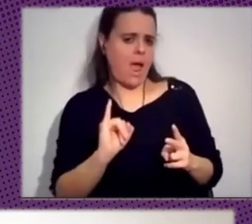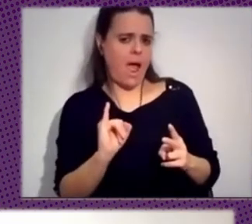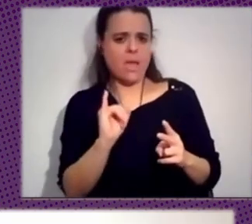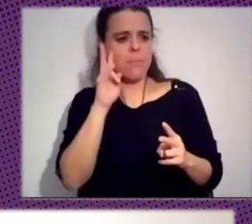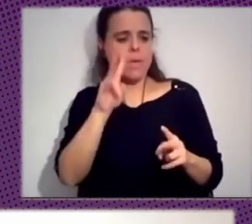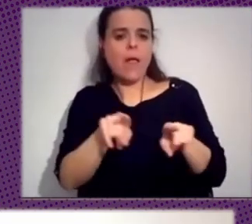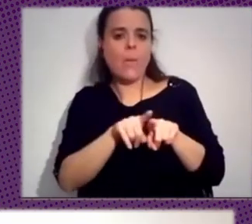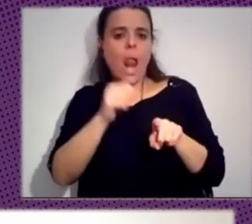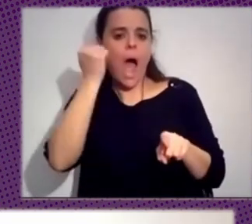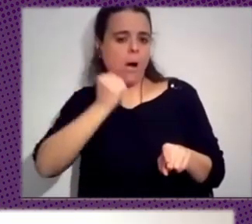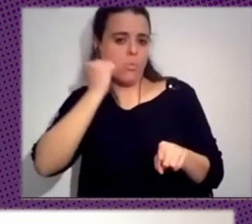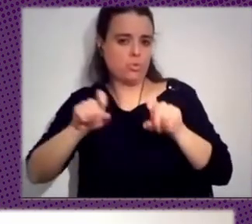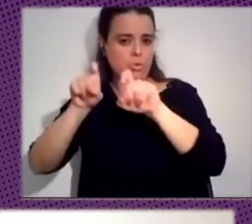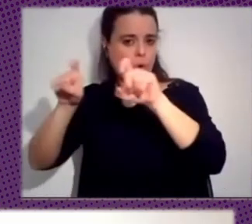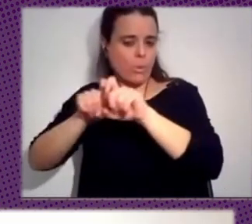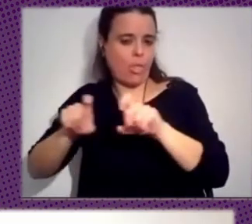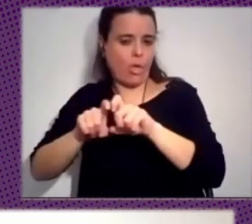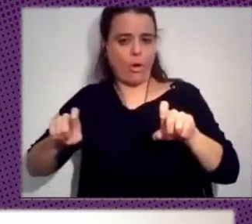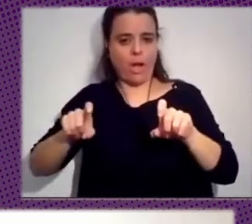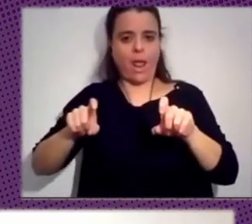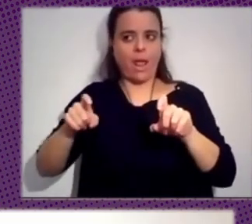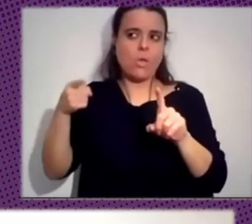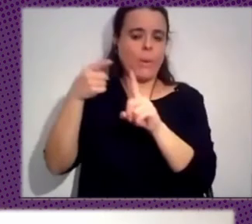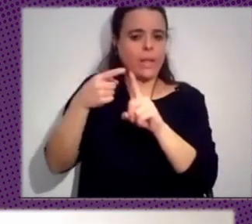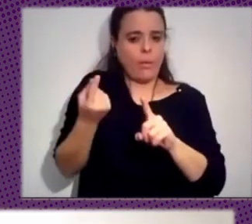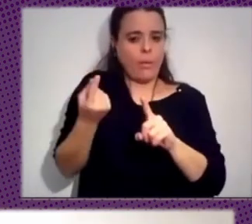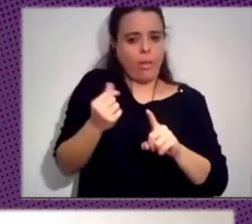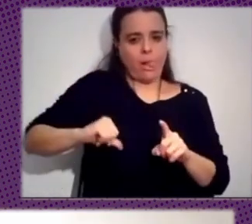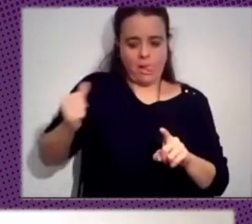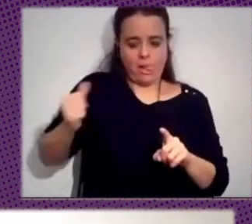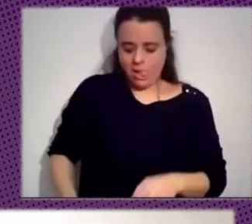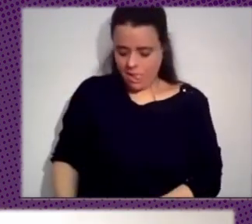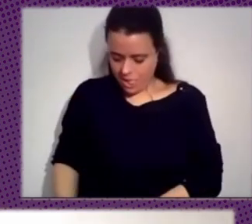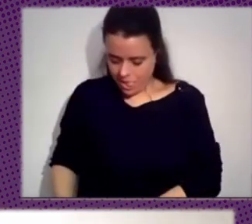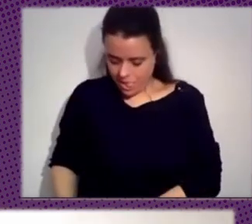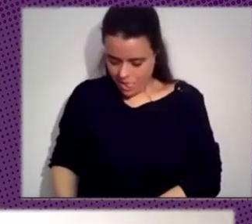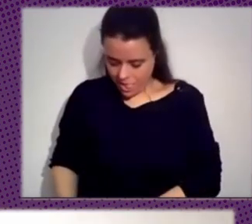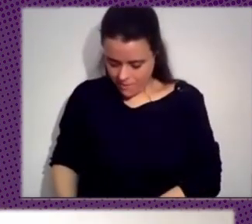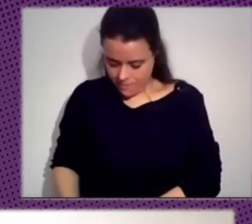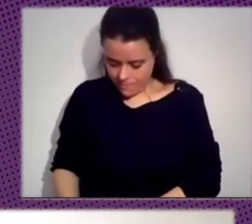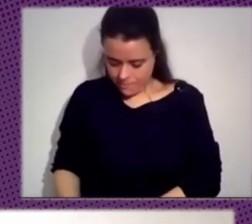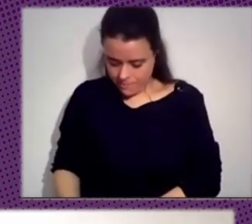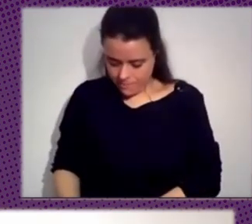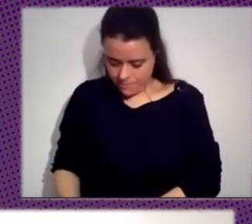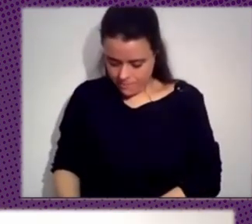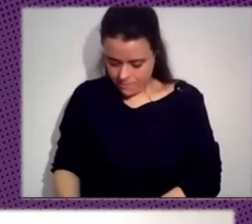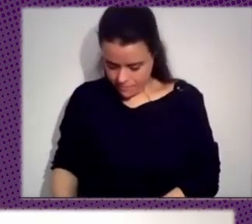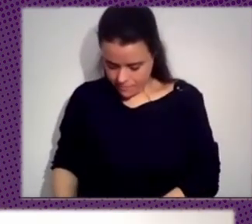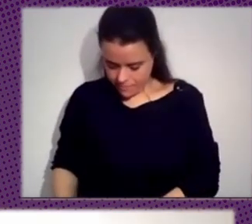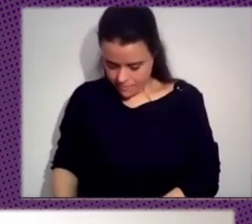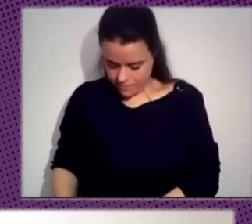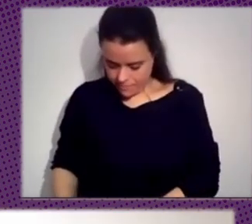corporaciones, del enriquecimiento, y hay otra perspectiva de las calles, de las protestas, de la gente, de